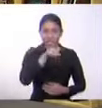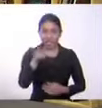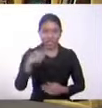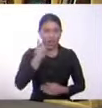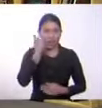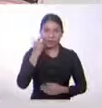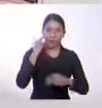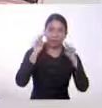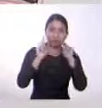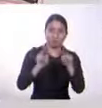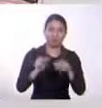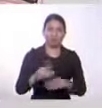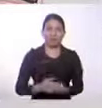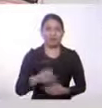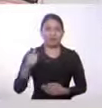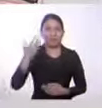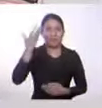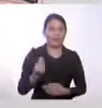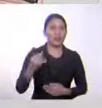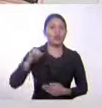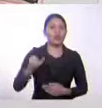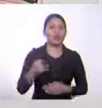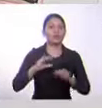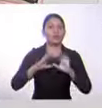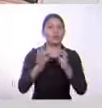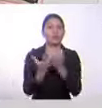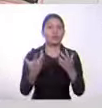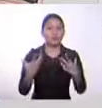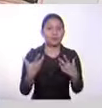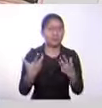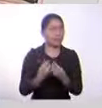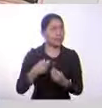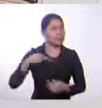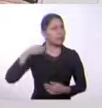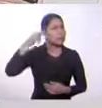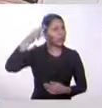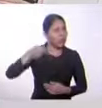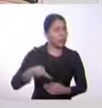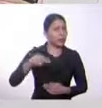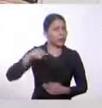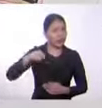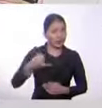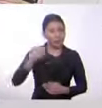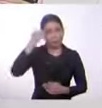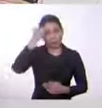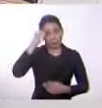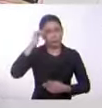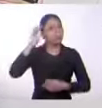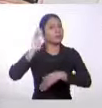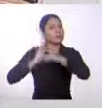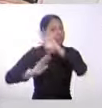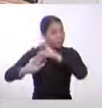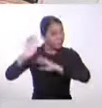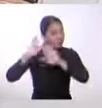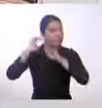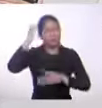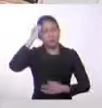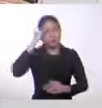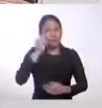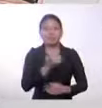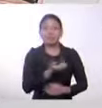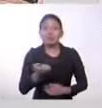en este día jueves en la clase de estudios sociales. Todos los jueves recuerden, vamos a aprender historia, vamos a aprender elementos